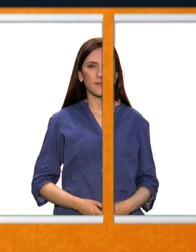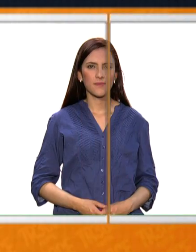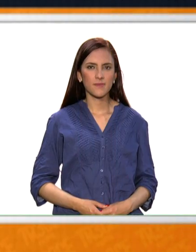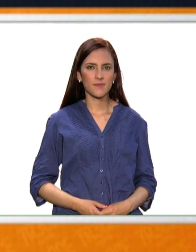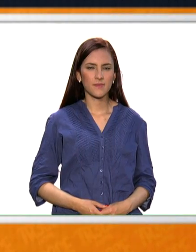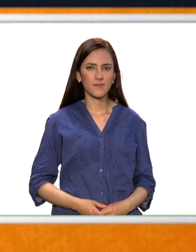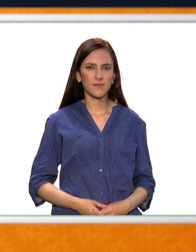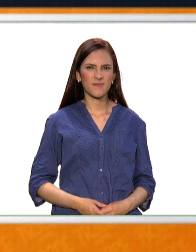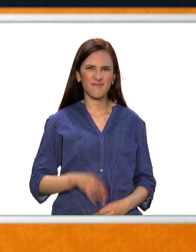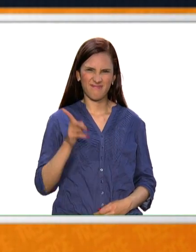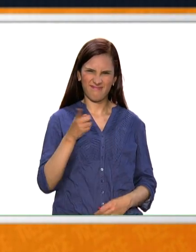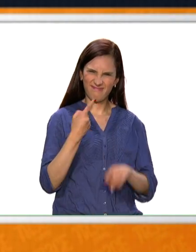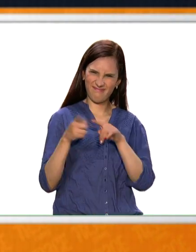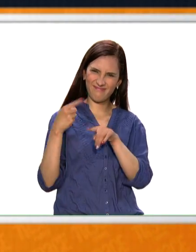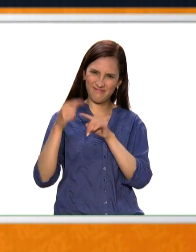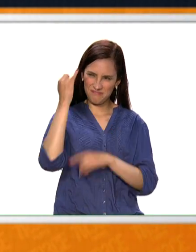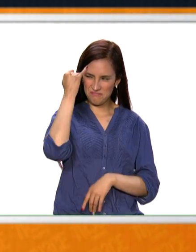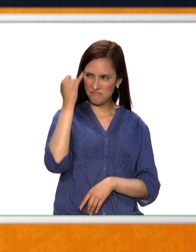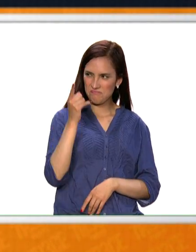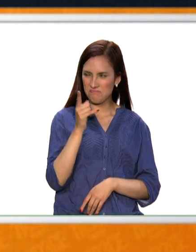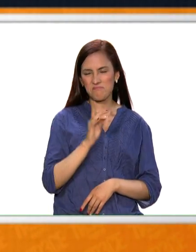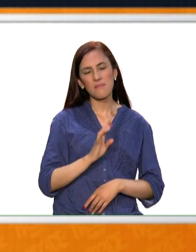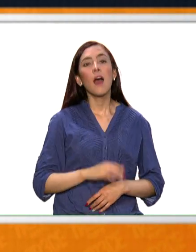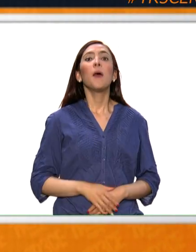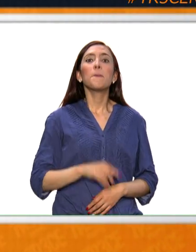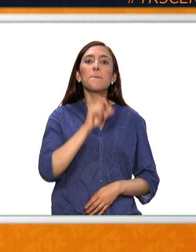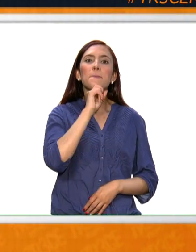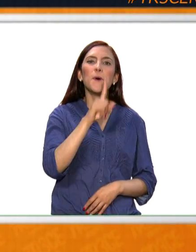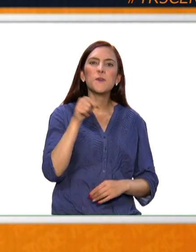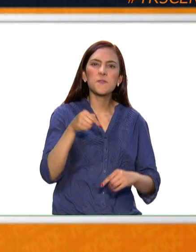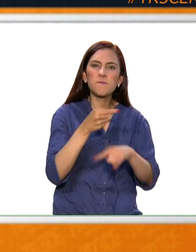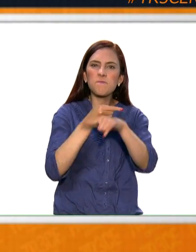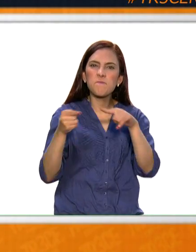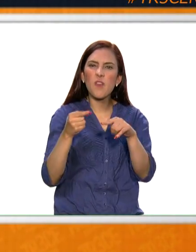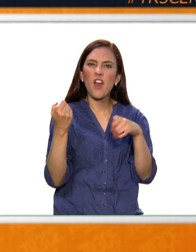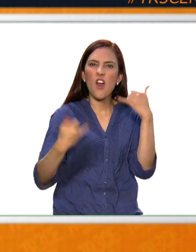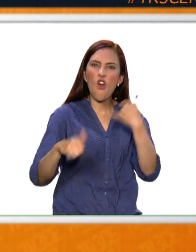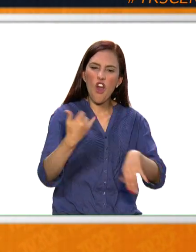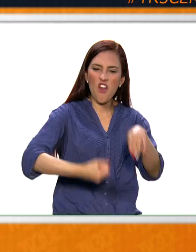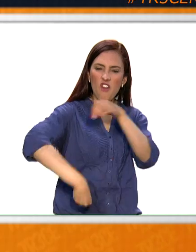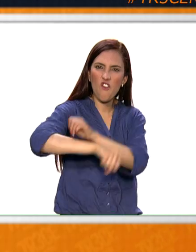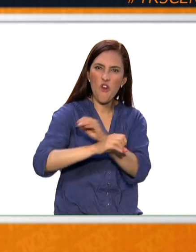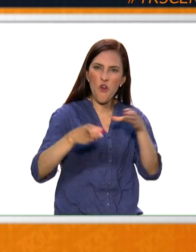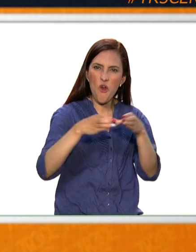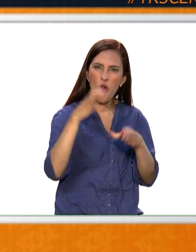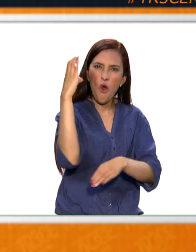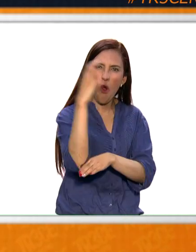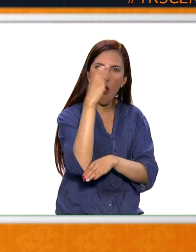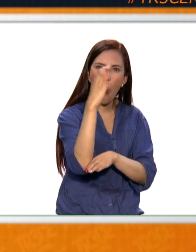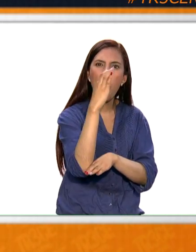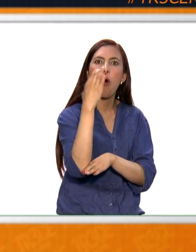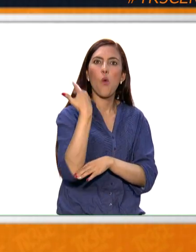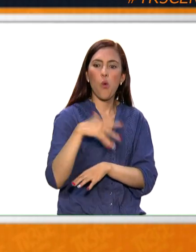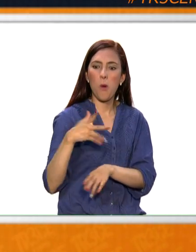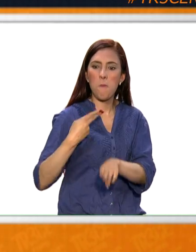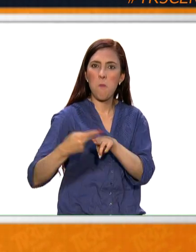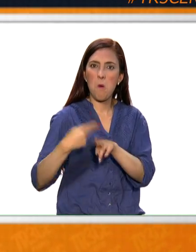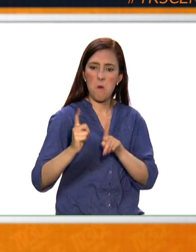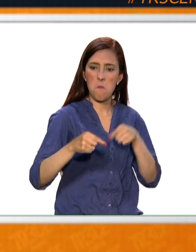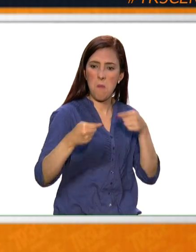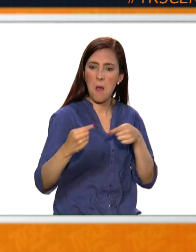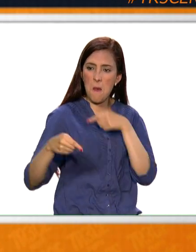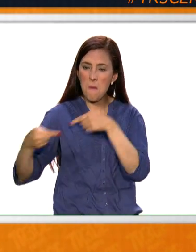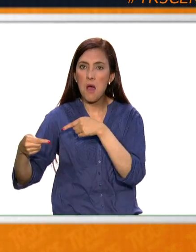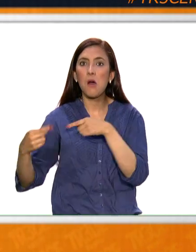Que se inventan cosas, hombre. La pregunta de esta semana tiene que ver con fútbol y con la selección Colombia que tiene una fecha definitiva durante